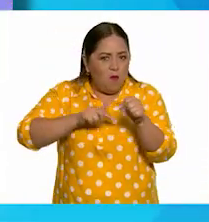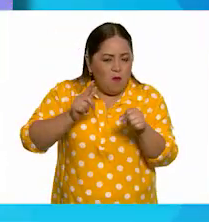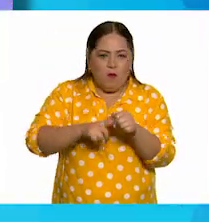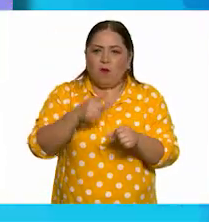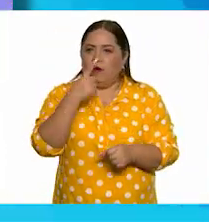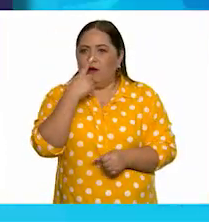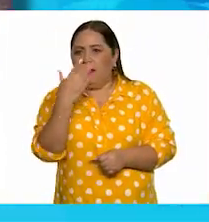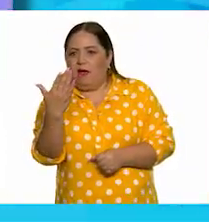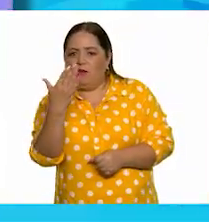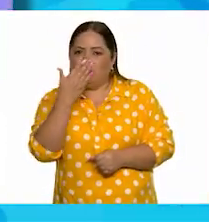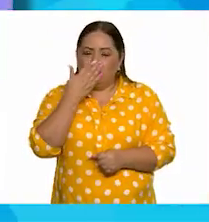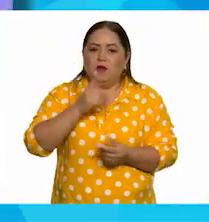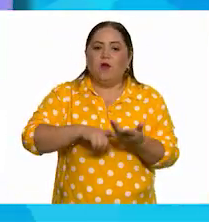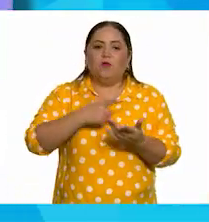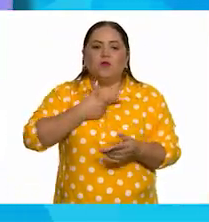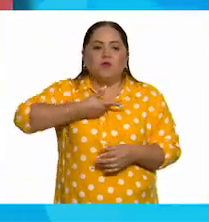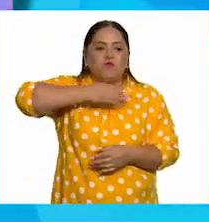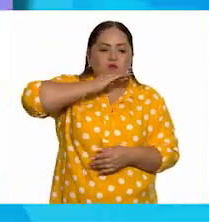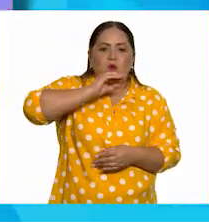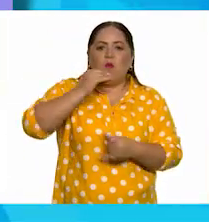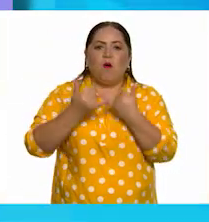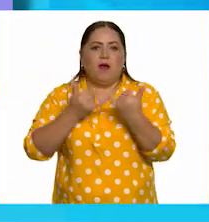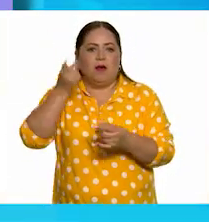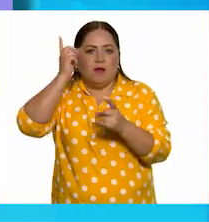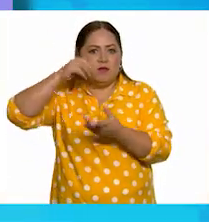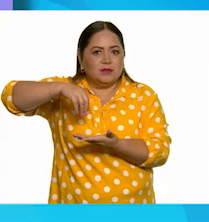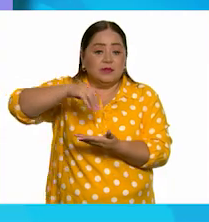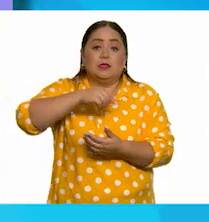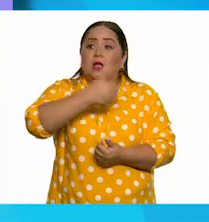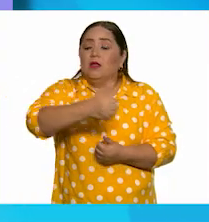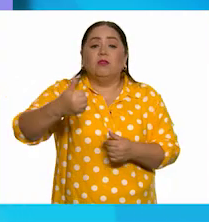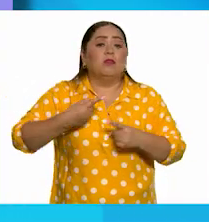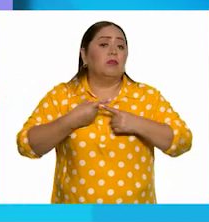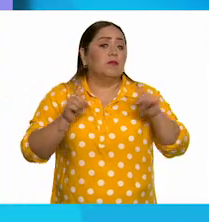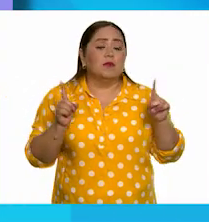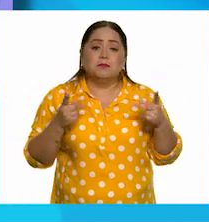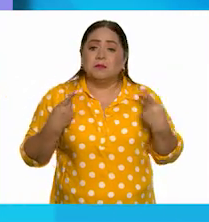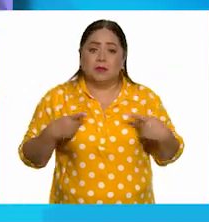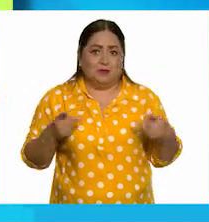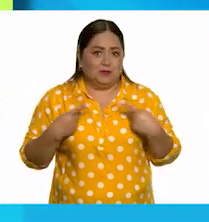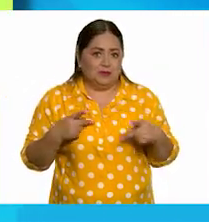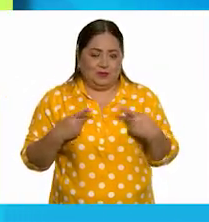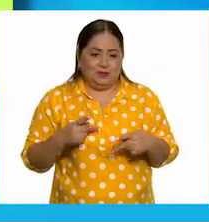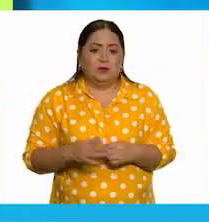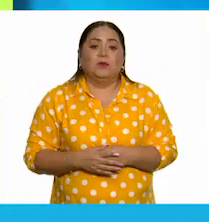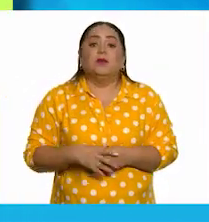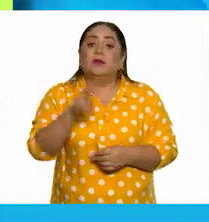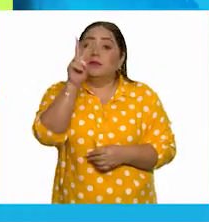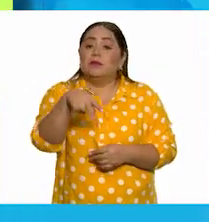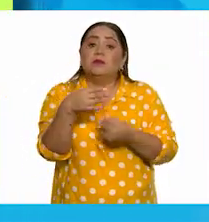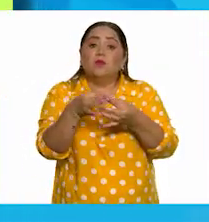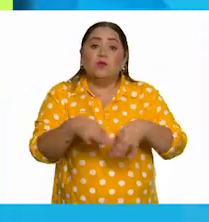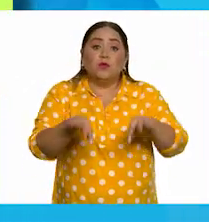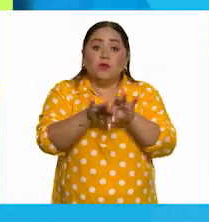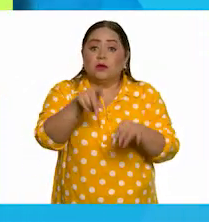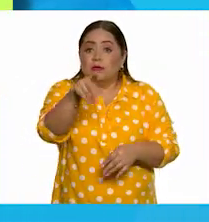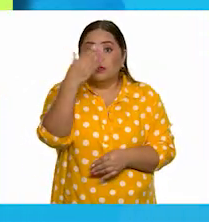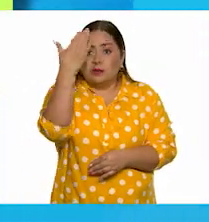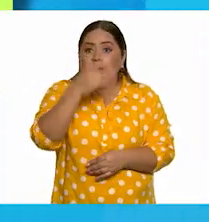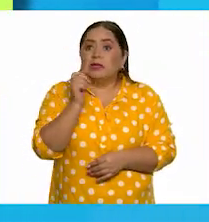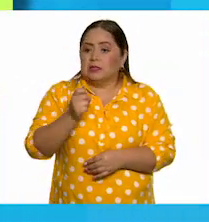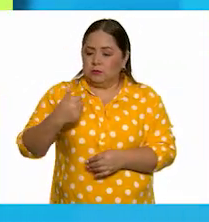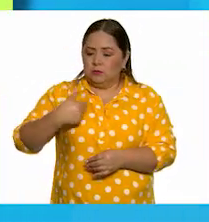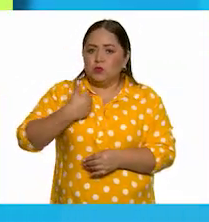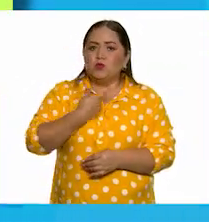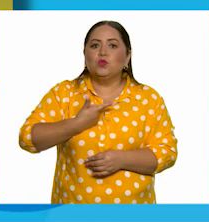la nariz grande, que nos gusta el pozole o jugar ajedrez, cada uno somos distintos. Y es importante que sepas qué te gusta